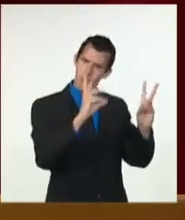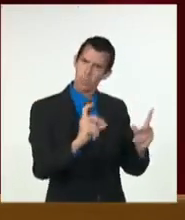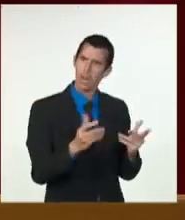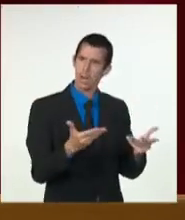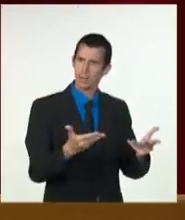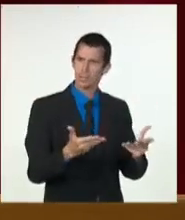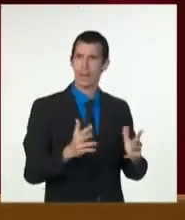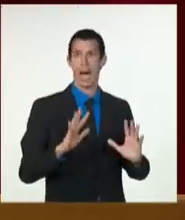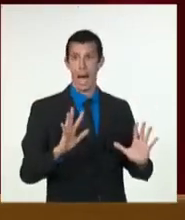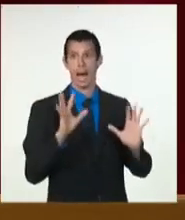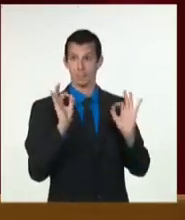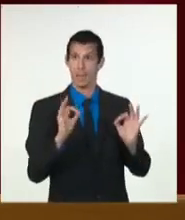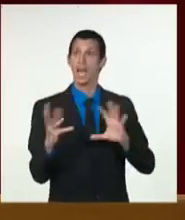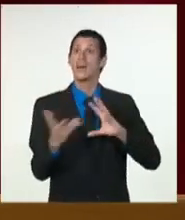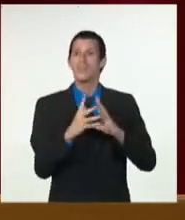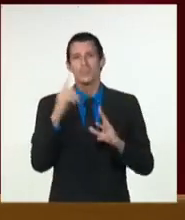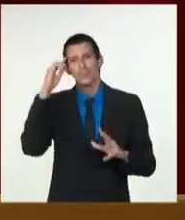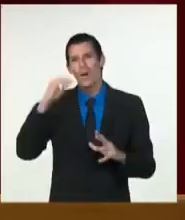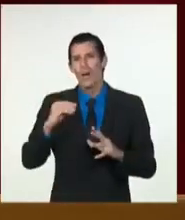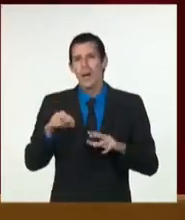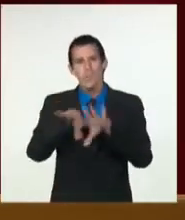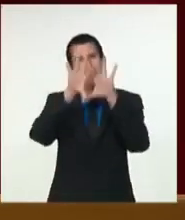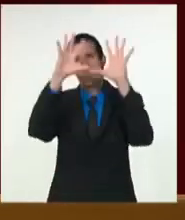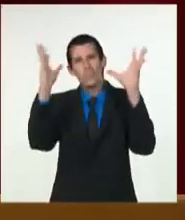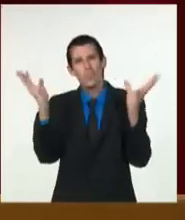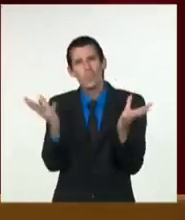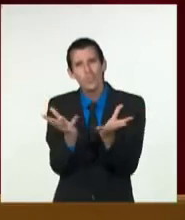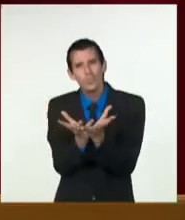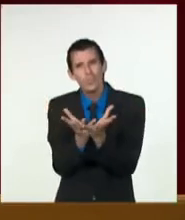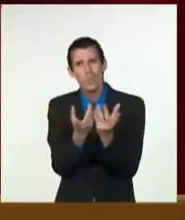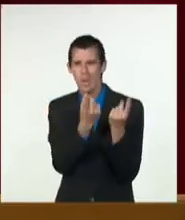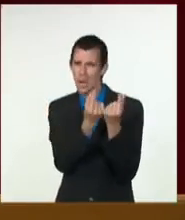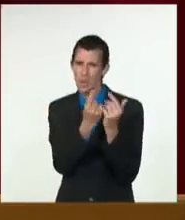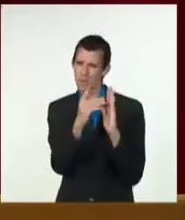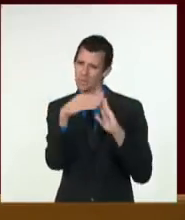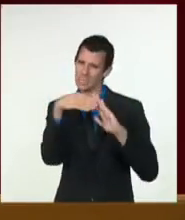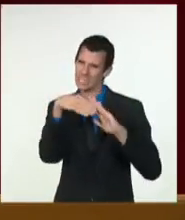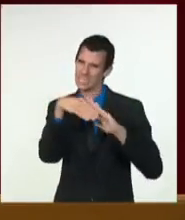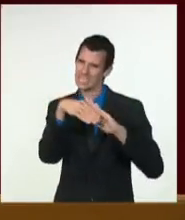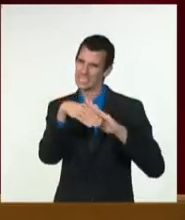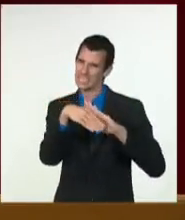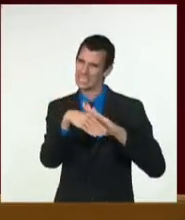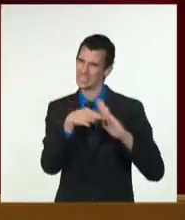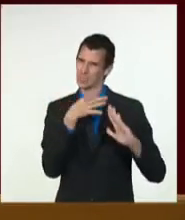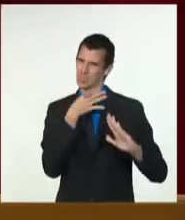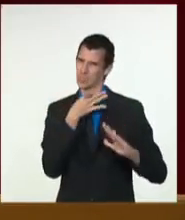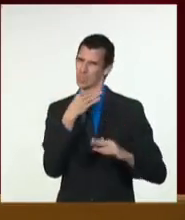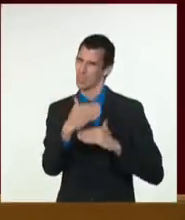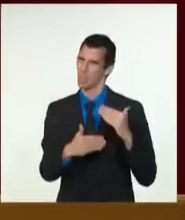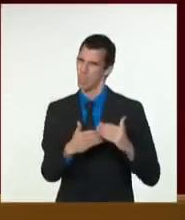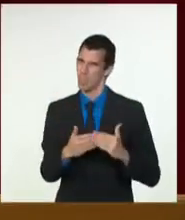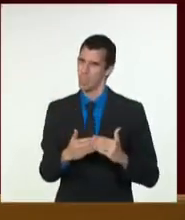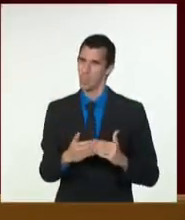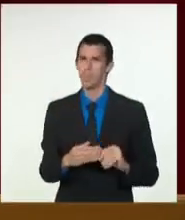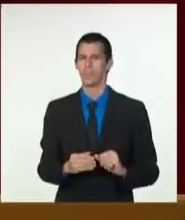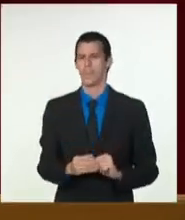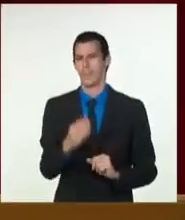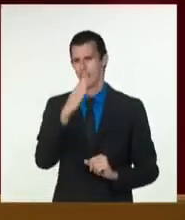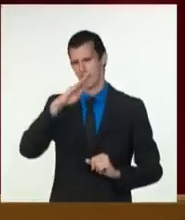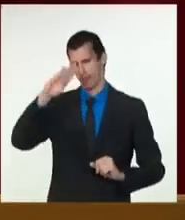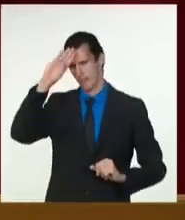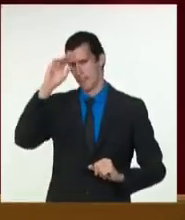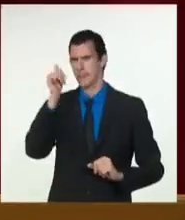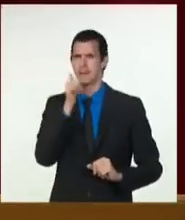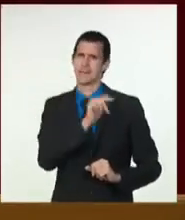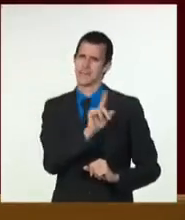presente en la economía mundial, la economía cubana deberá enfrentar un indispensable programa de transformaciones estructurales